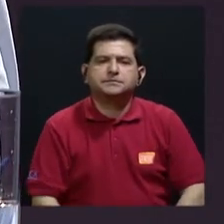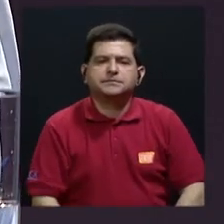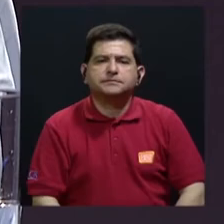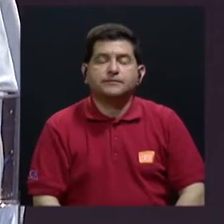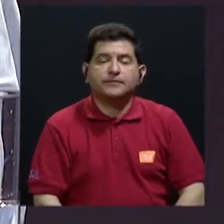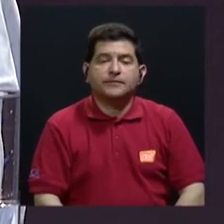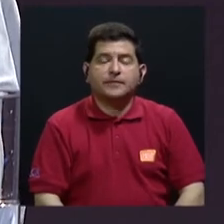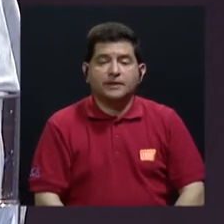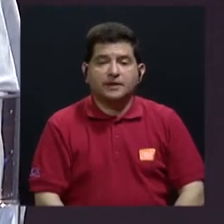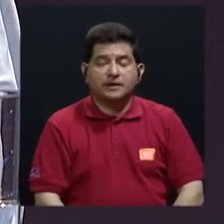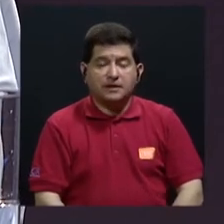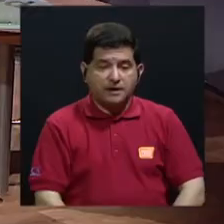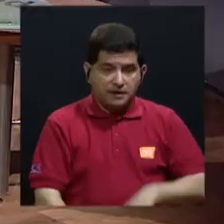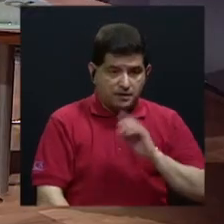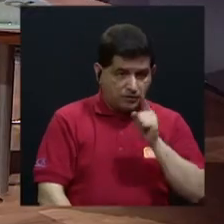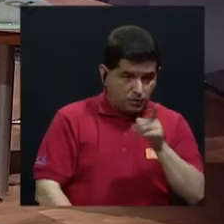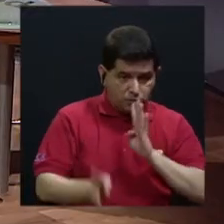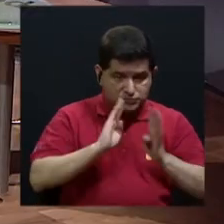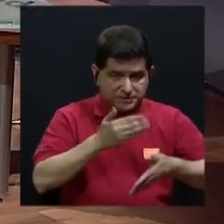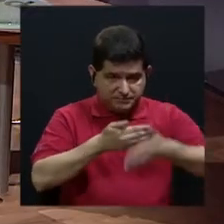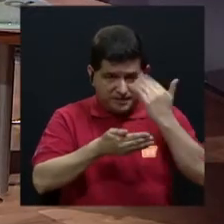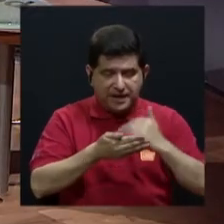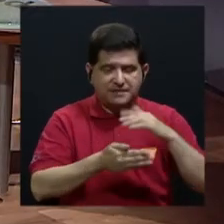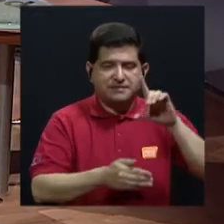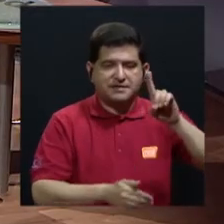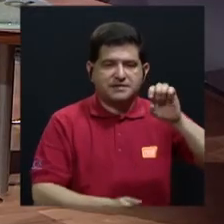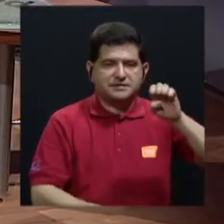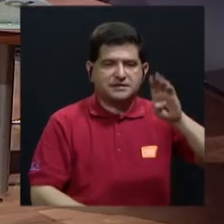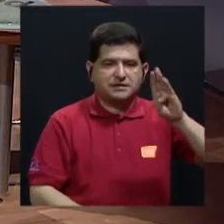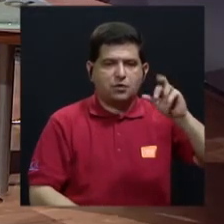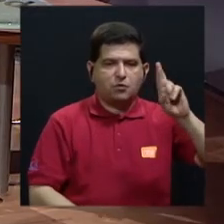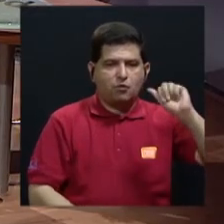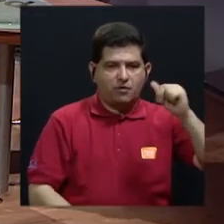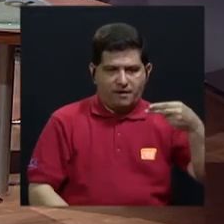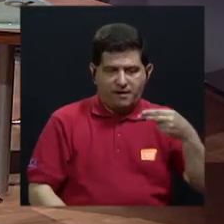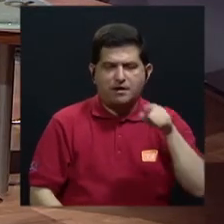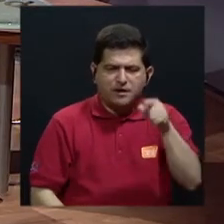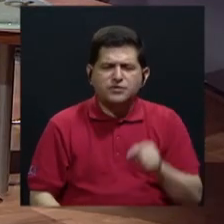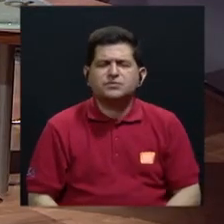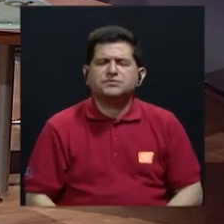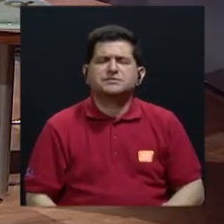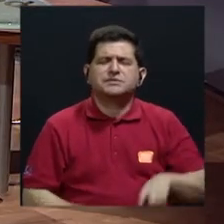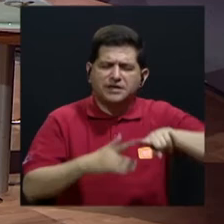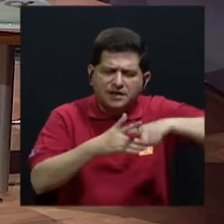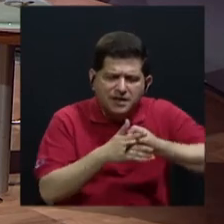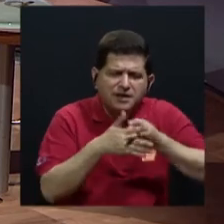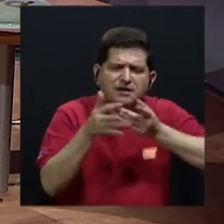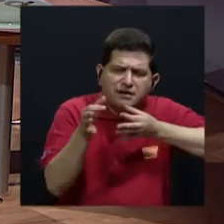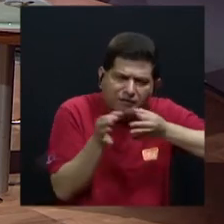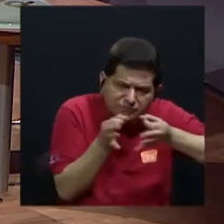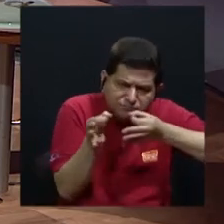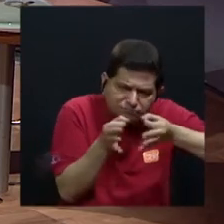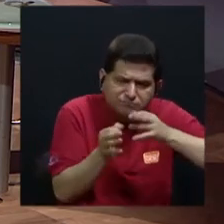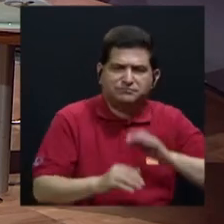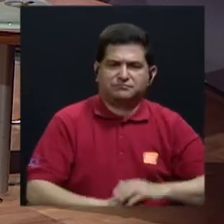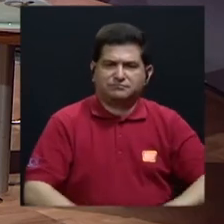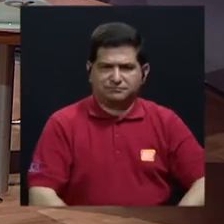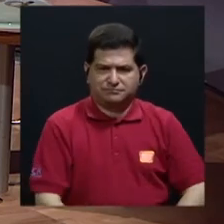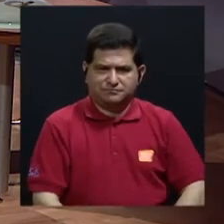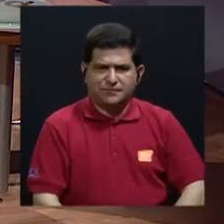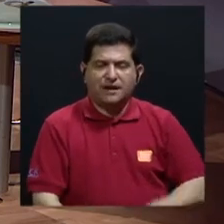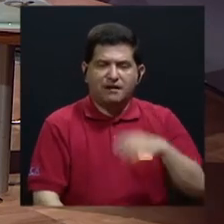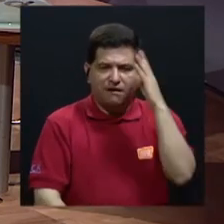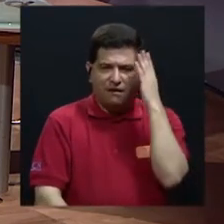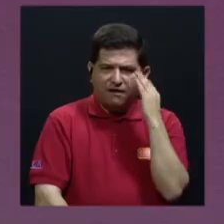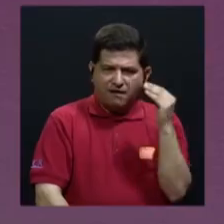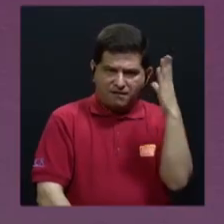conversábamos contigo, Débora, y estabas empezando a contarnos respecto de la